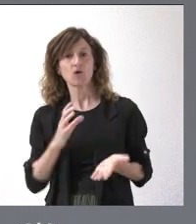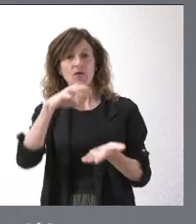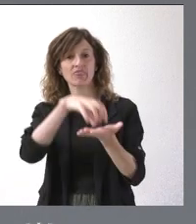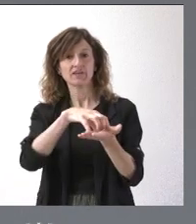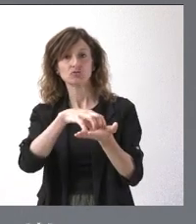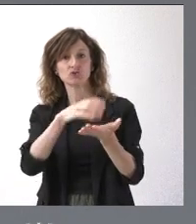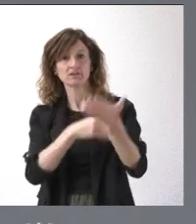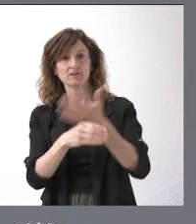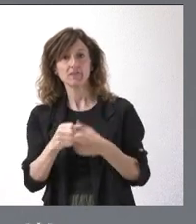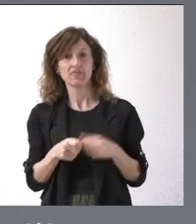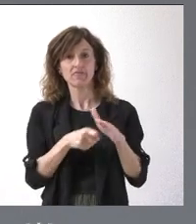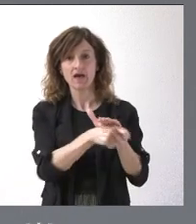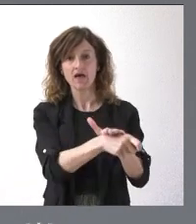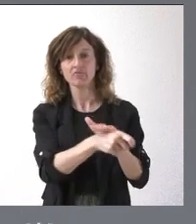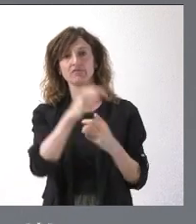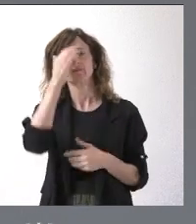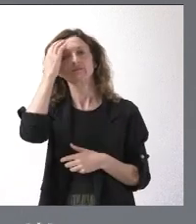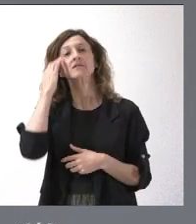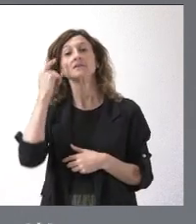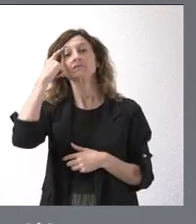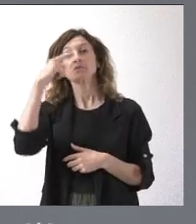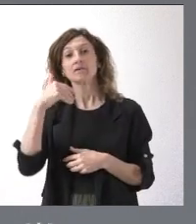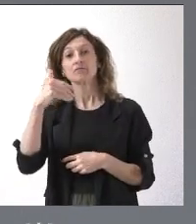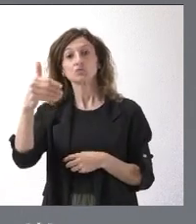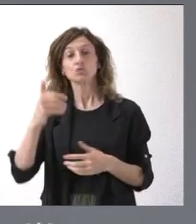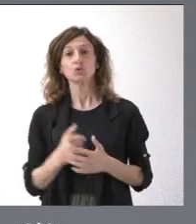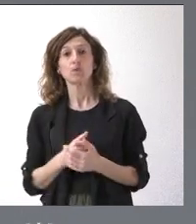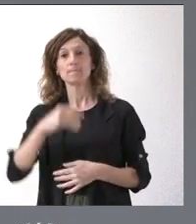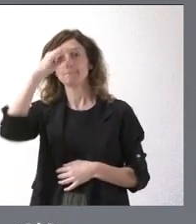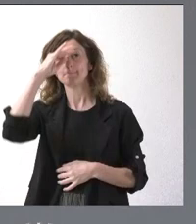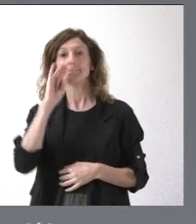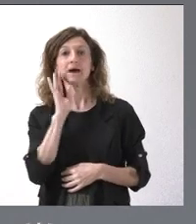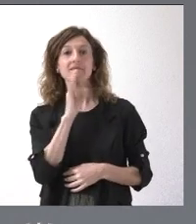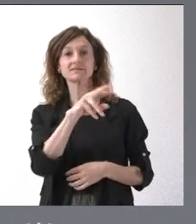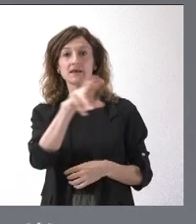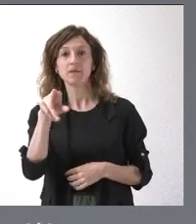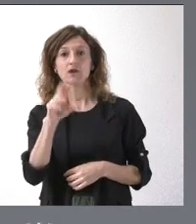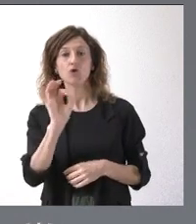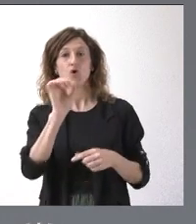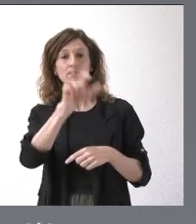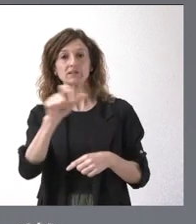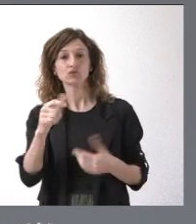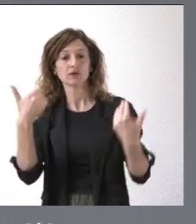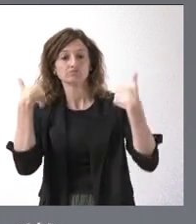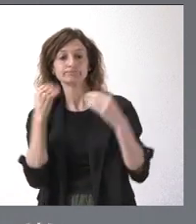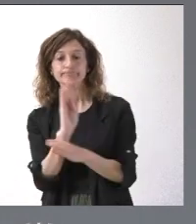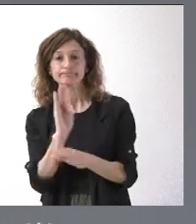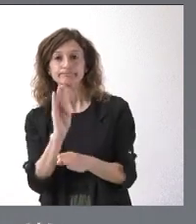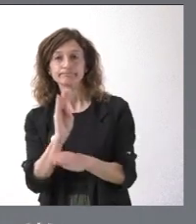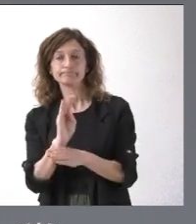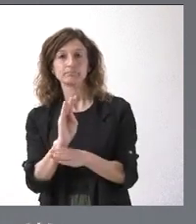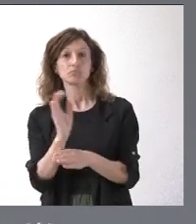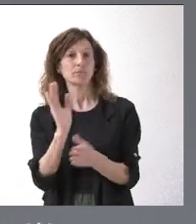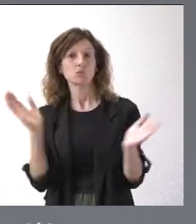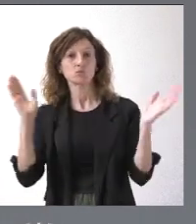con discapacidad, que tenga la garantía de que cuando los padres o los hermanos o las personas que se hacen cargo de él o de